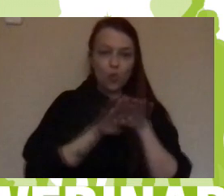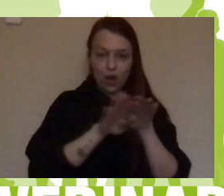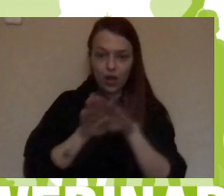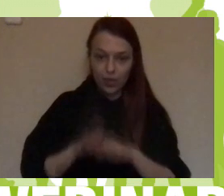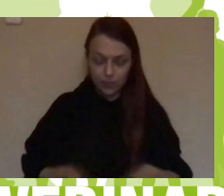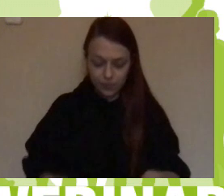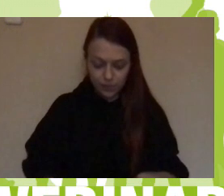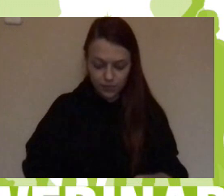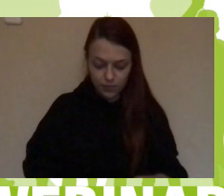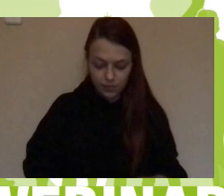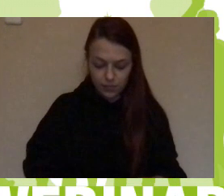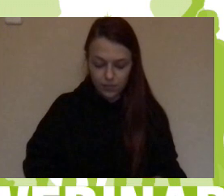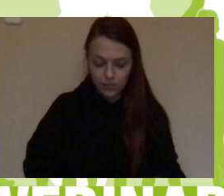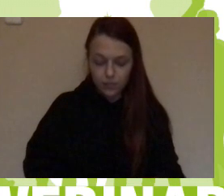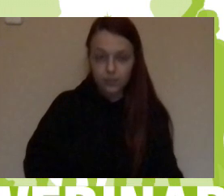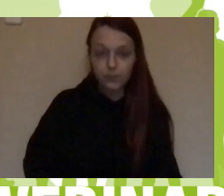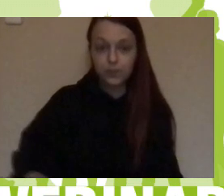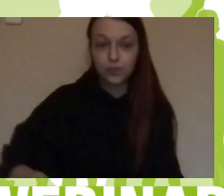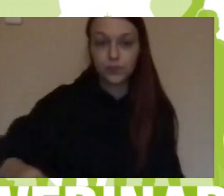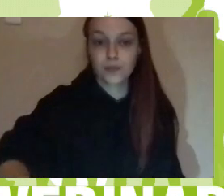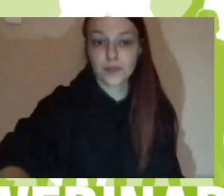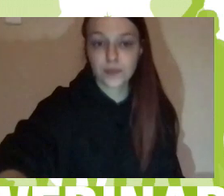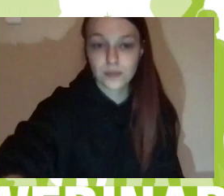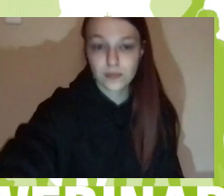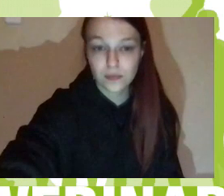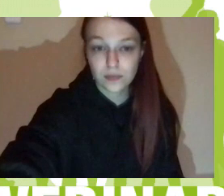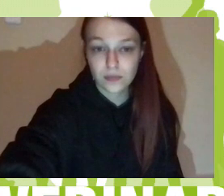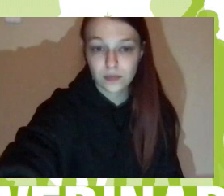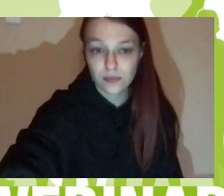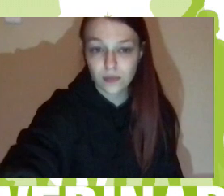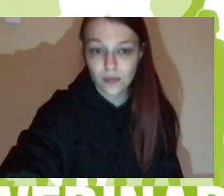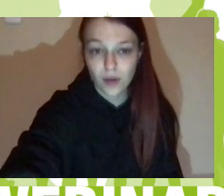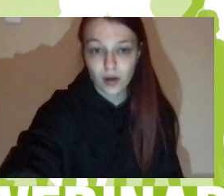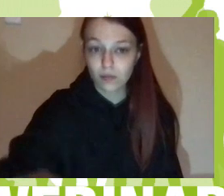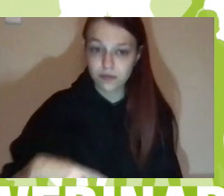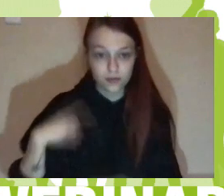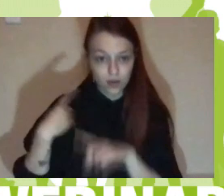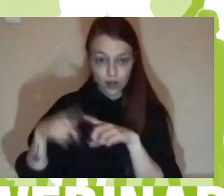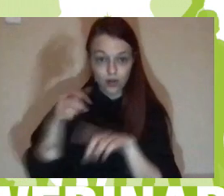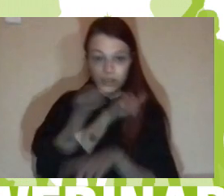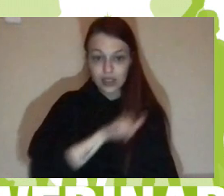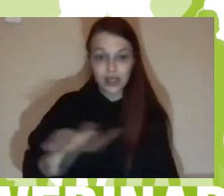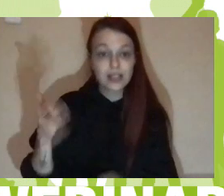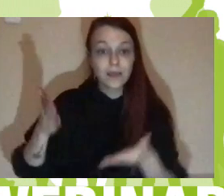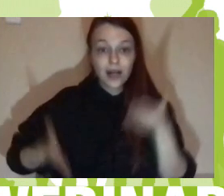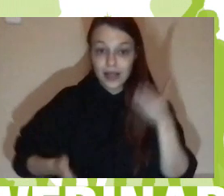Bueno, aquí están distintas cosas de la semana de la robótica, de la feria de la innovación, de los talleres,